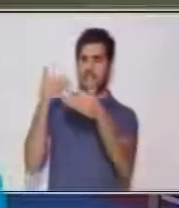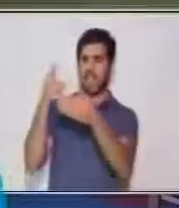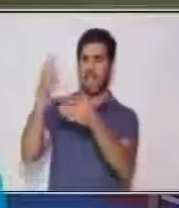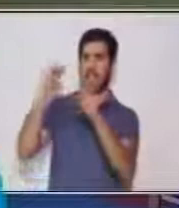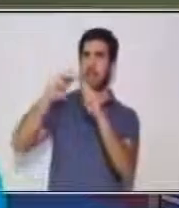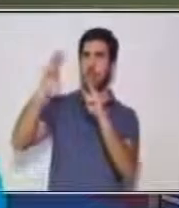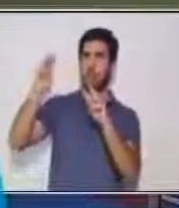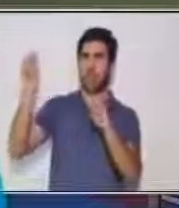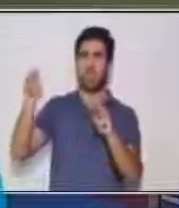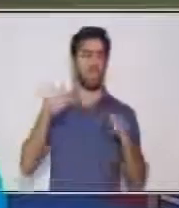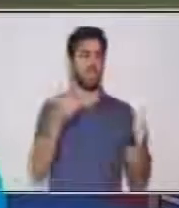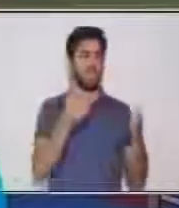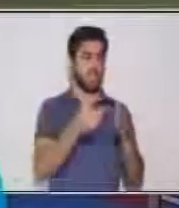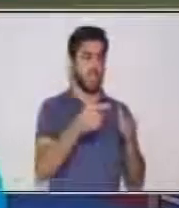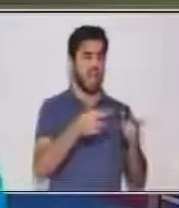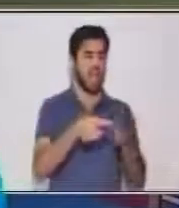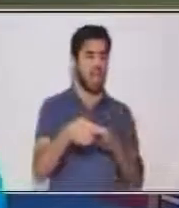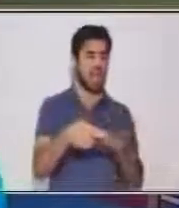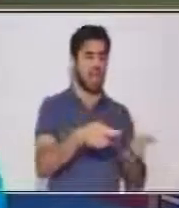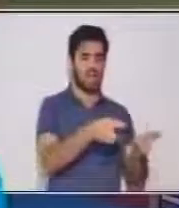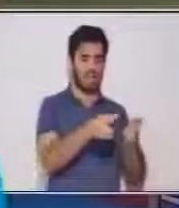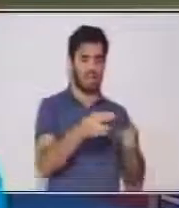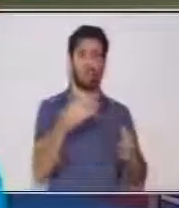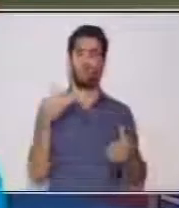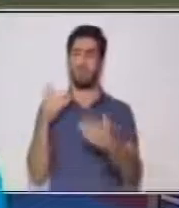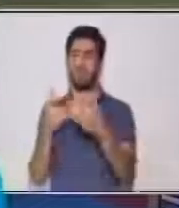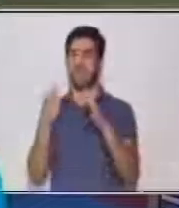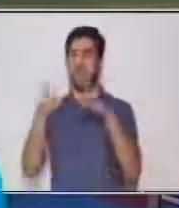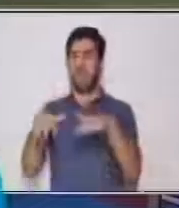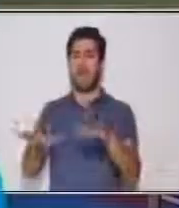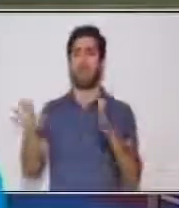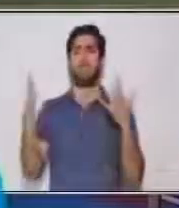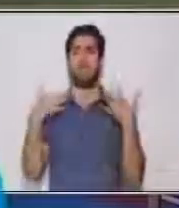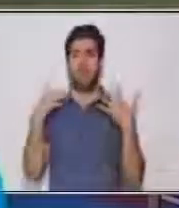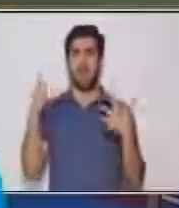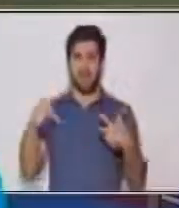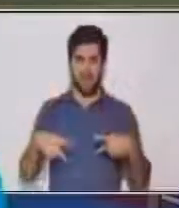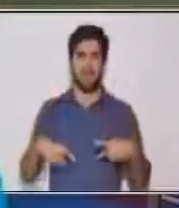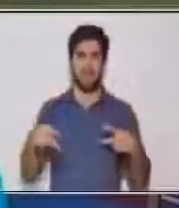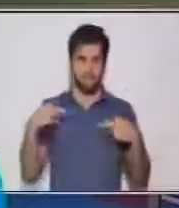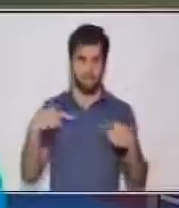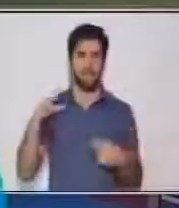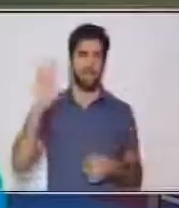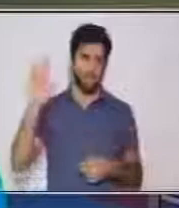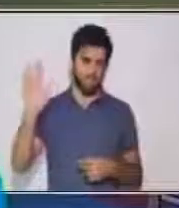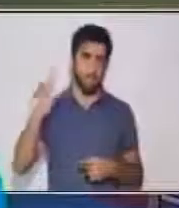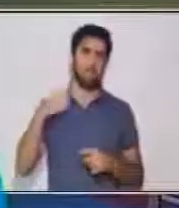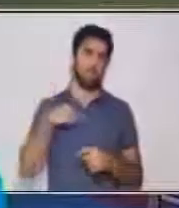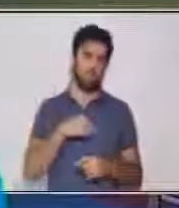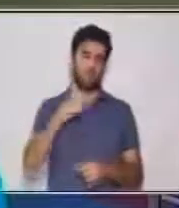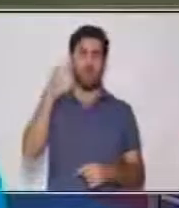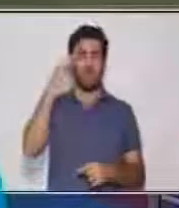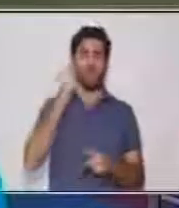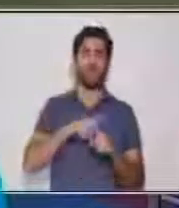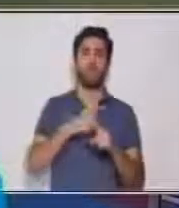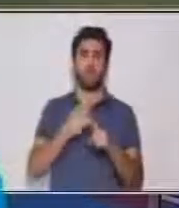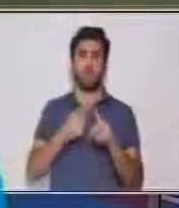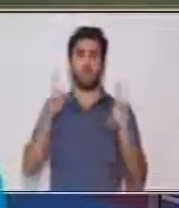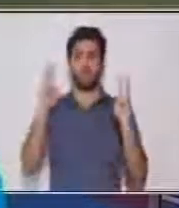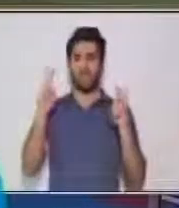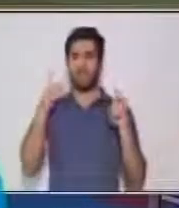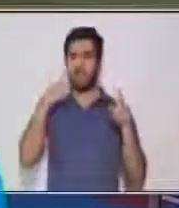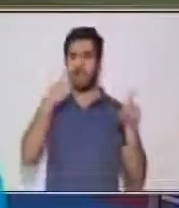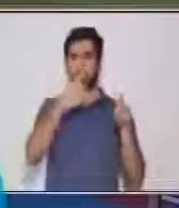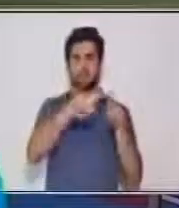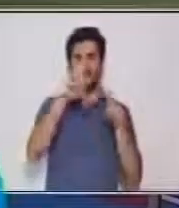cerca de los ríos, otros están cerca de las playas. Y saben de qué estamos hablando cuando hablamos de una variedad